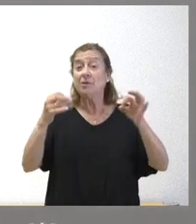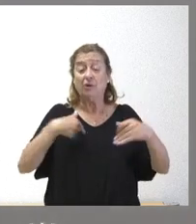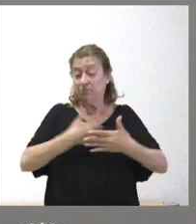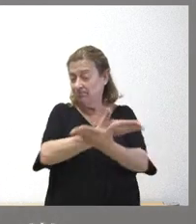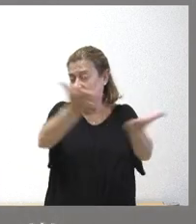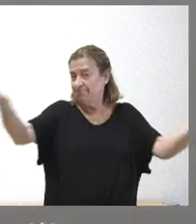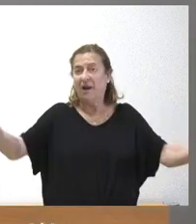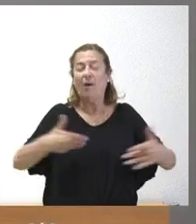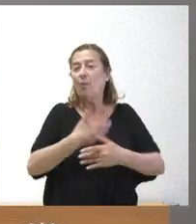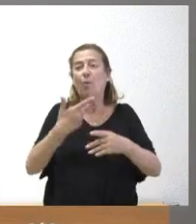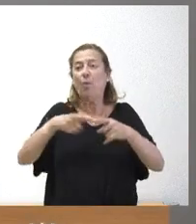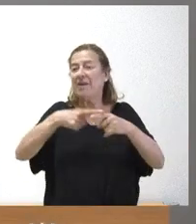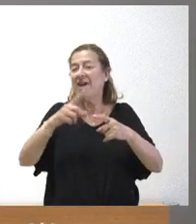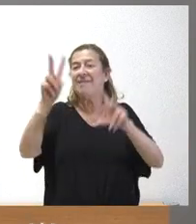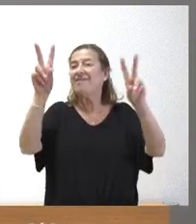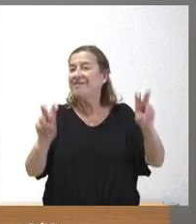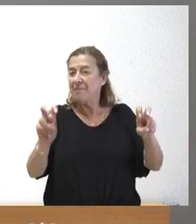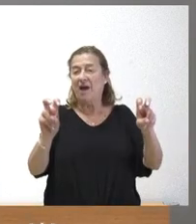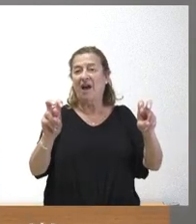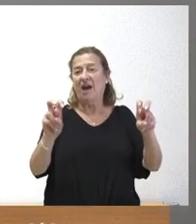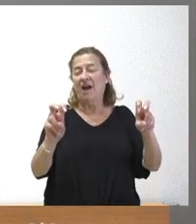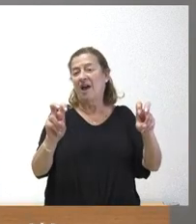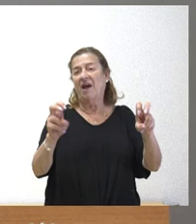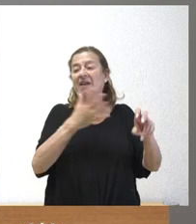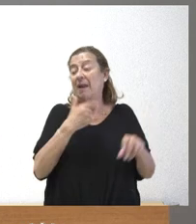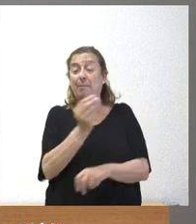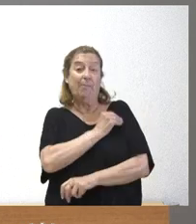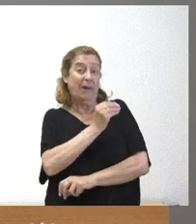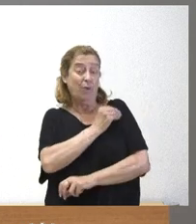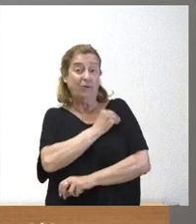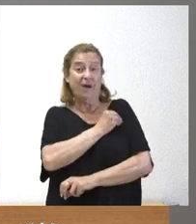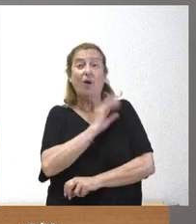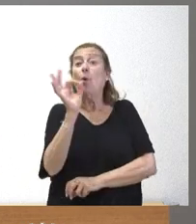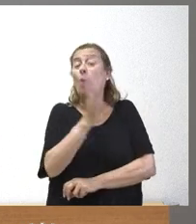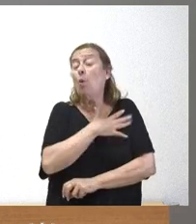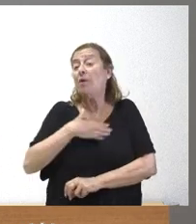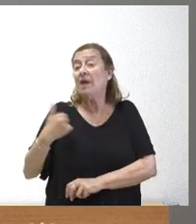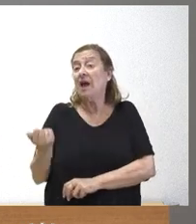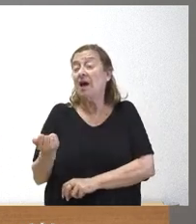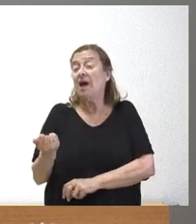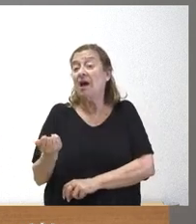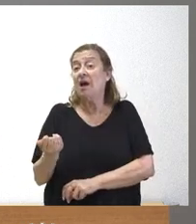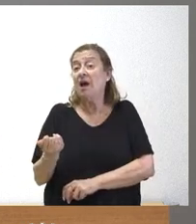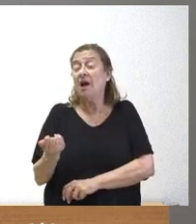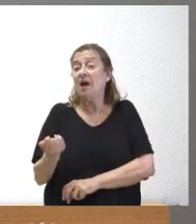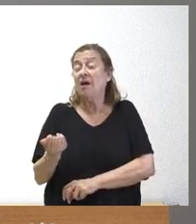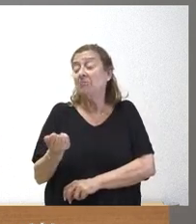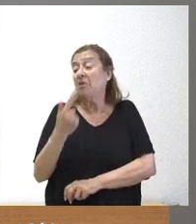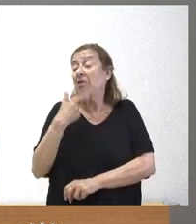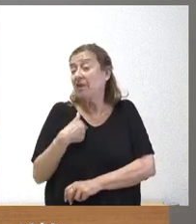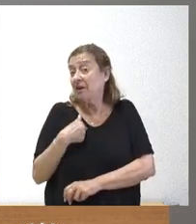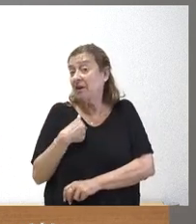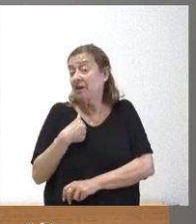disposición para cualquier asunto que quieran preguntar o que quieran formular,